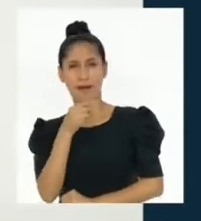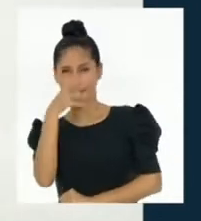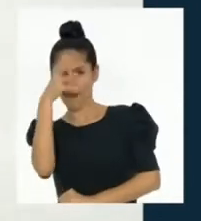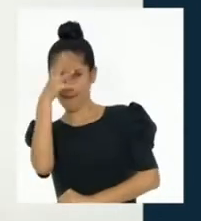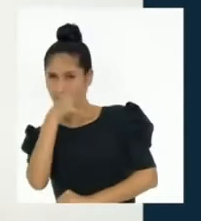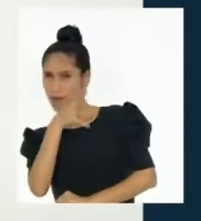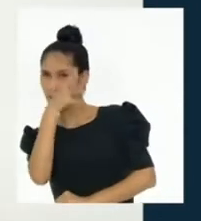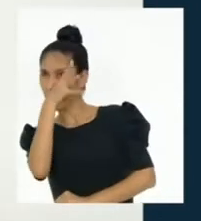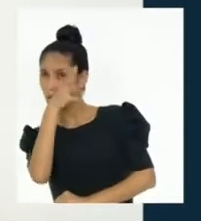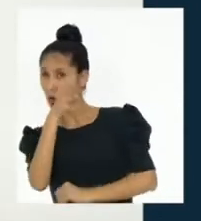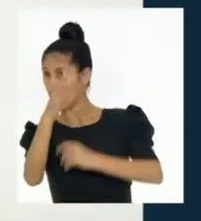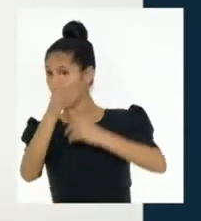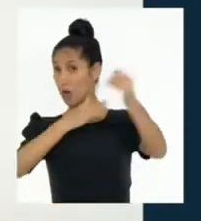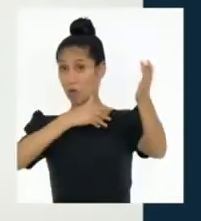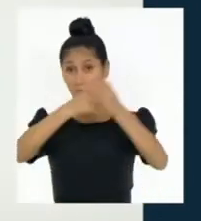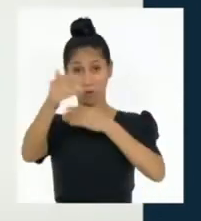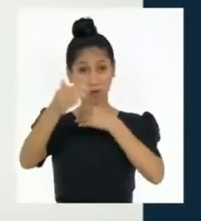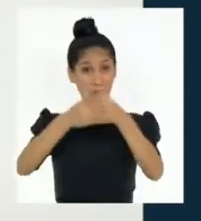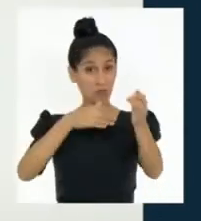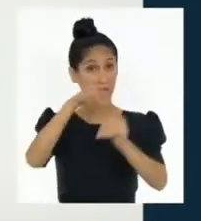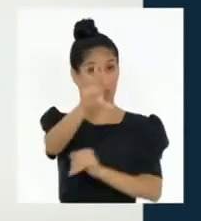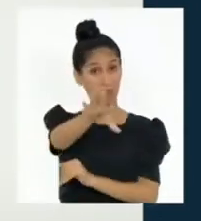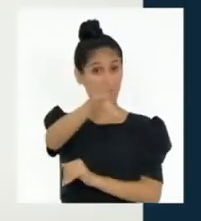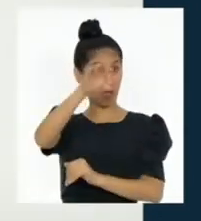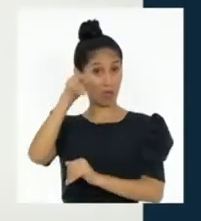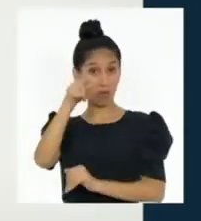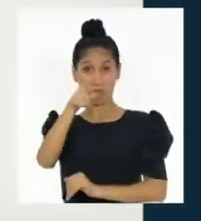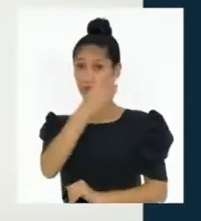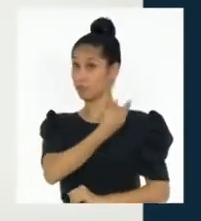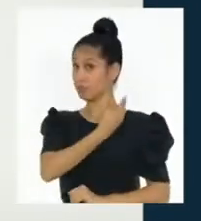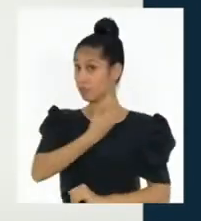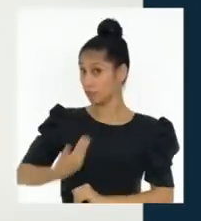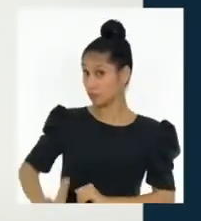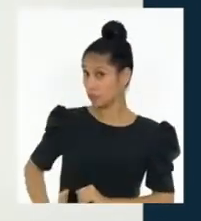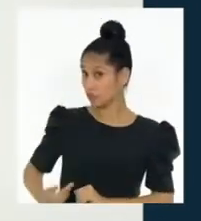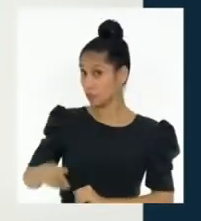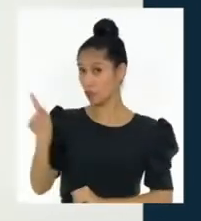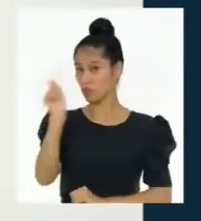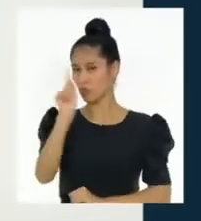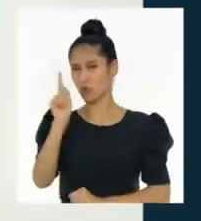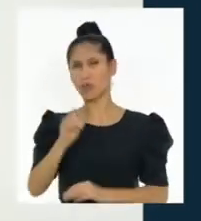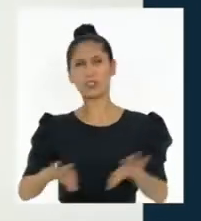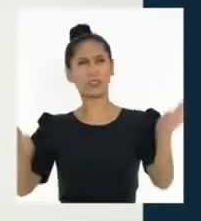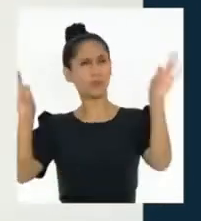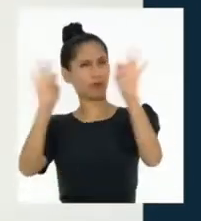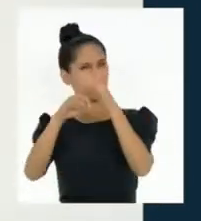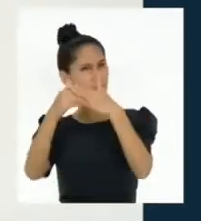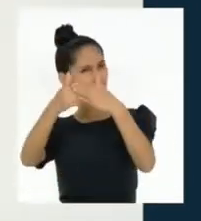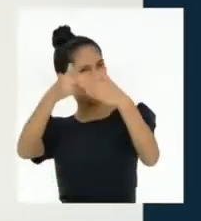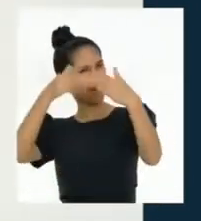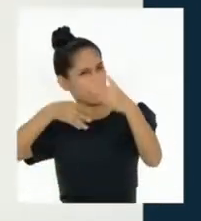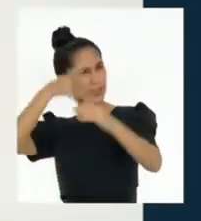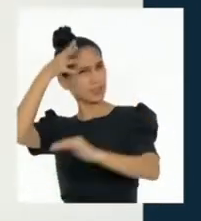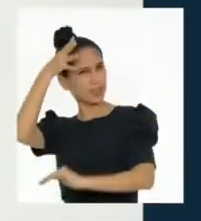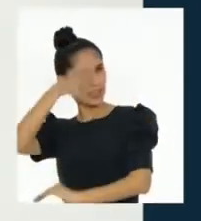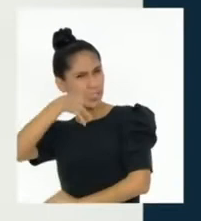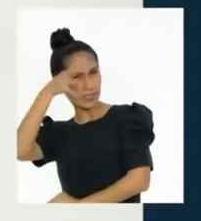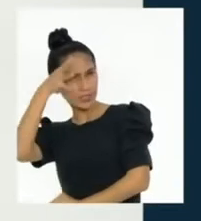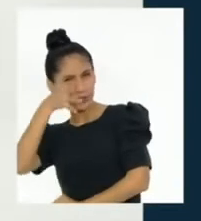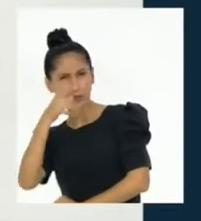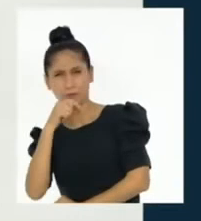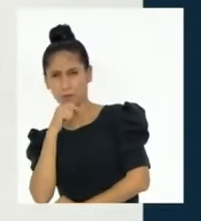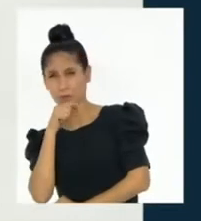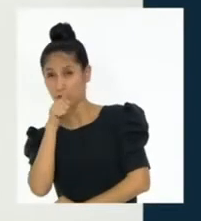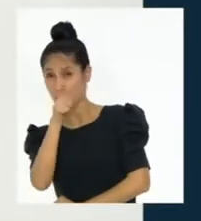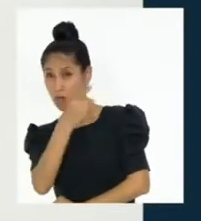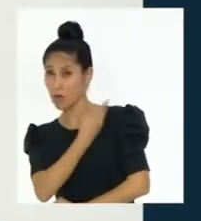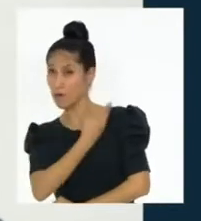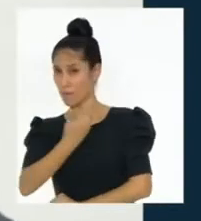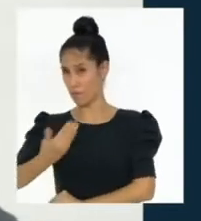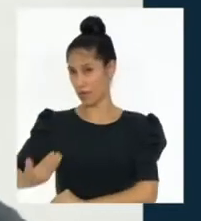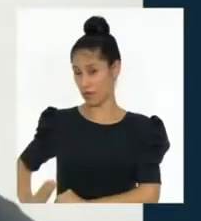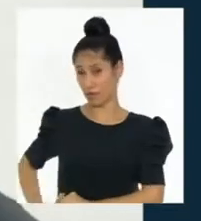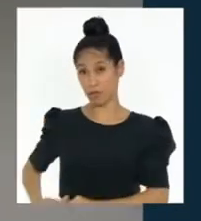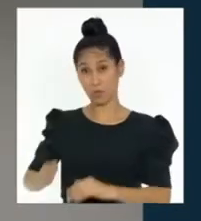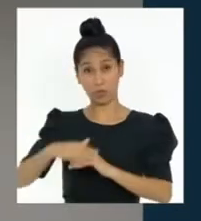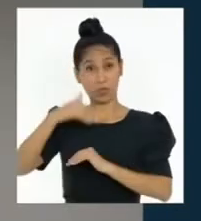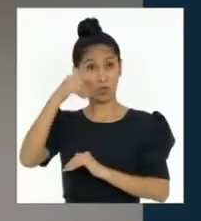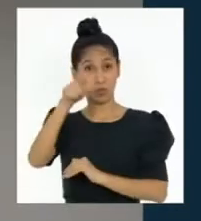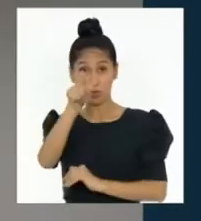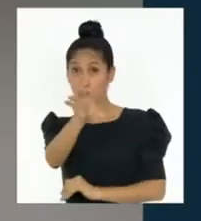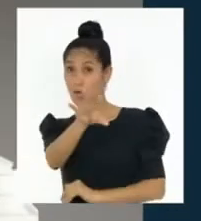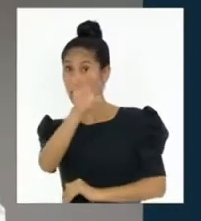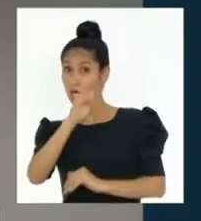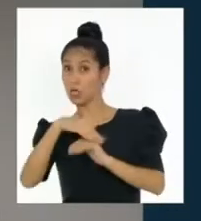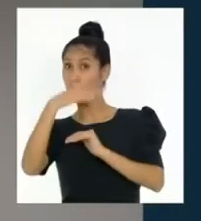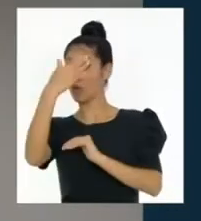a estos representantes, porque toda decisión que estos tomen impactará en nuestras vidas por los próximos años.